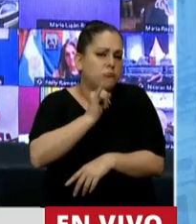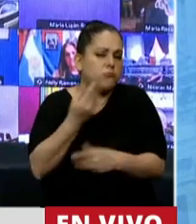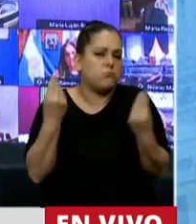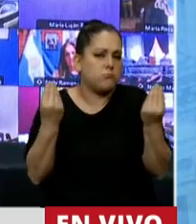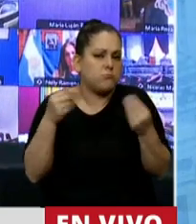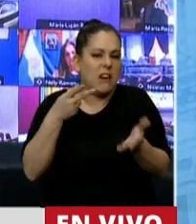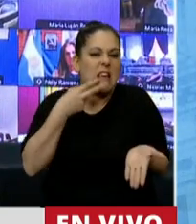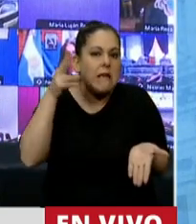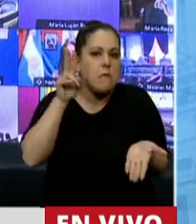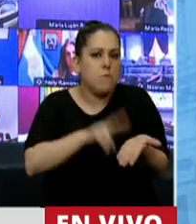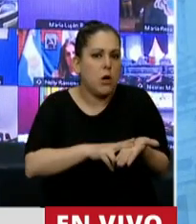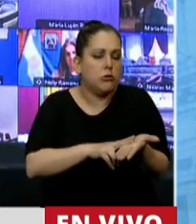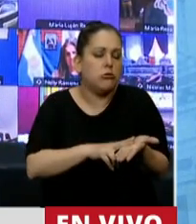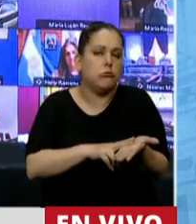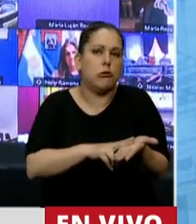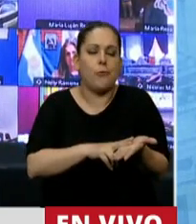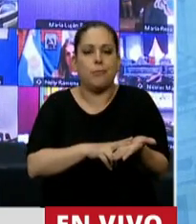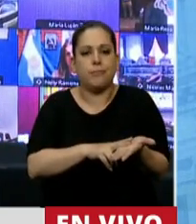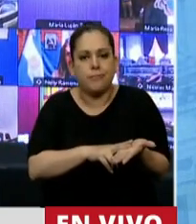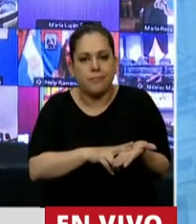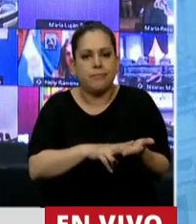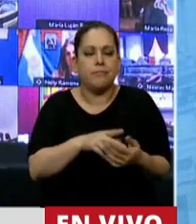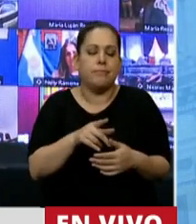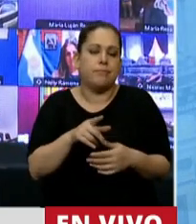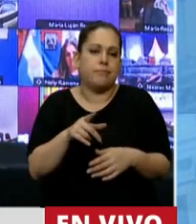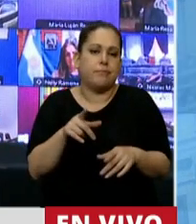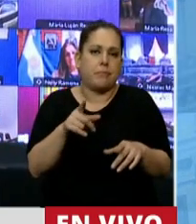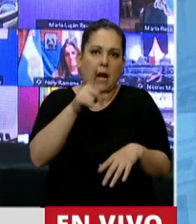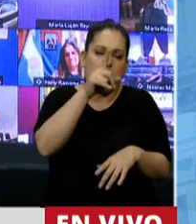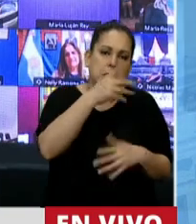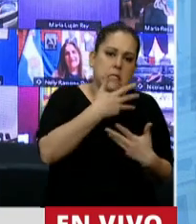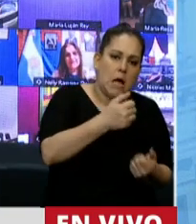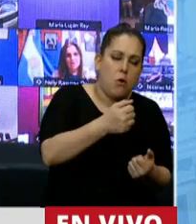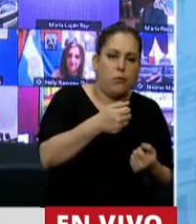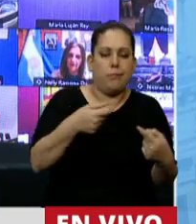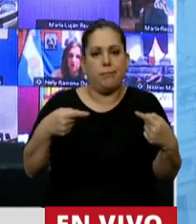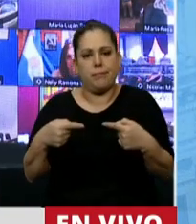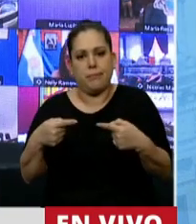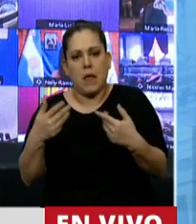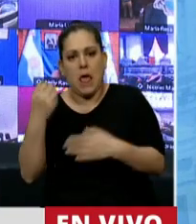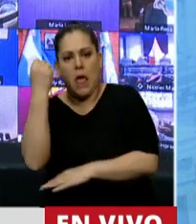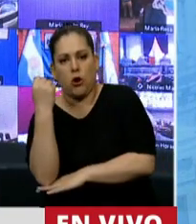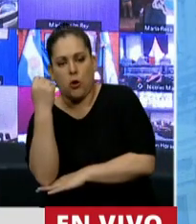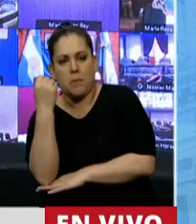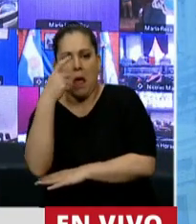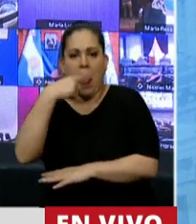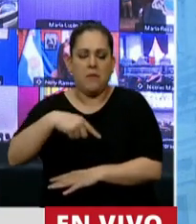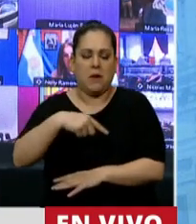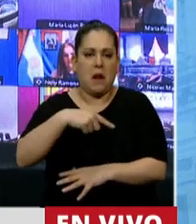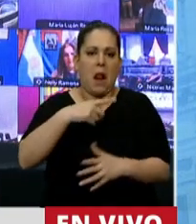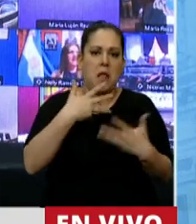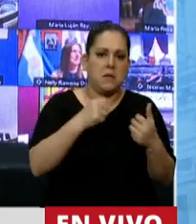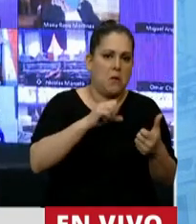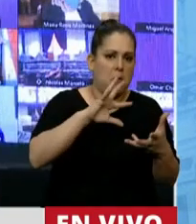que es como hacen habitualmente, era salud contra economía y terminó siendo salud y economía destruida,